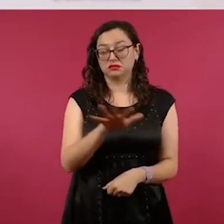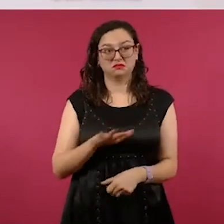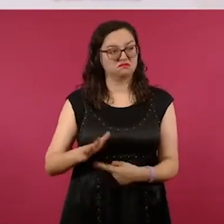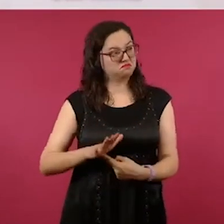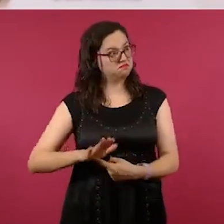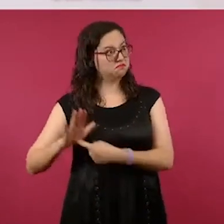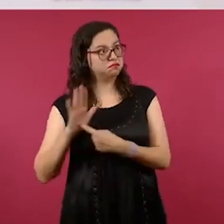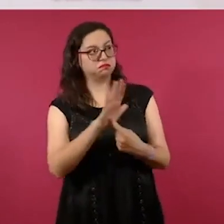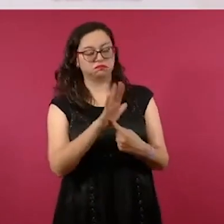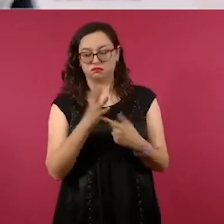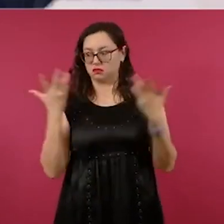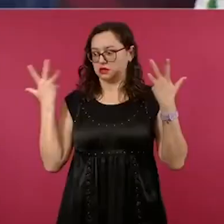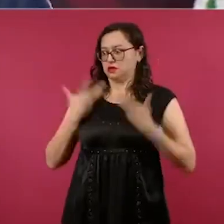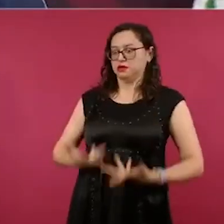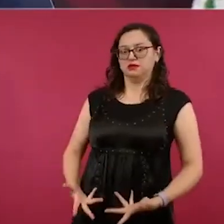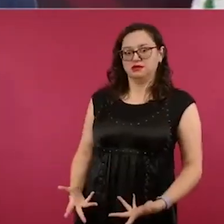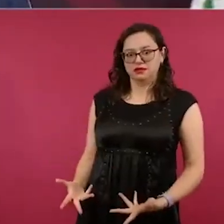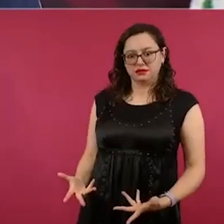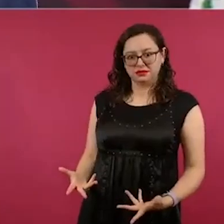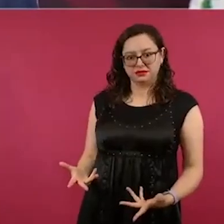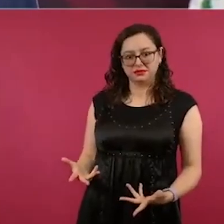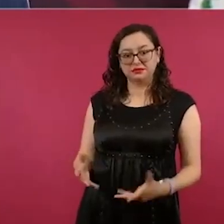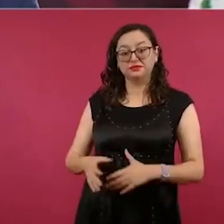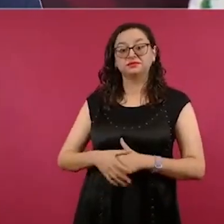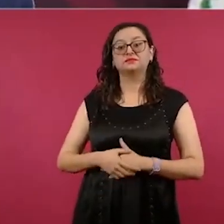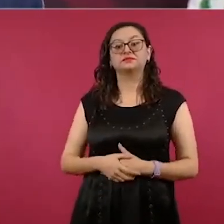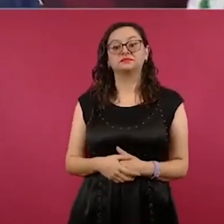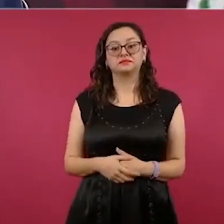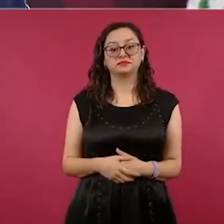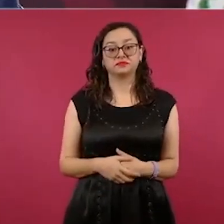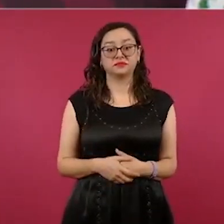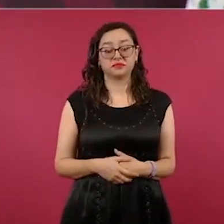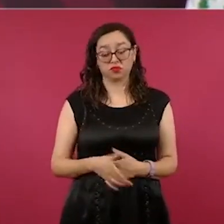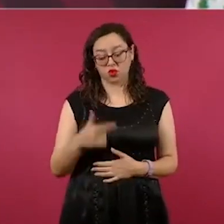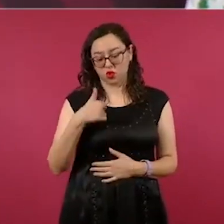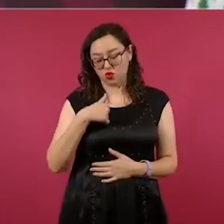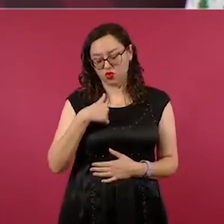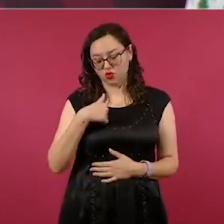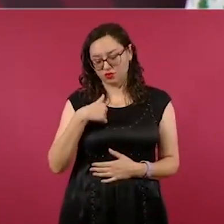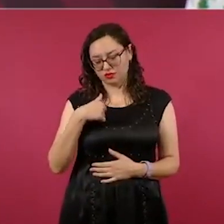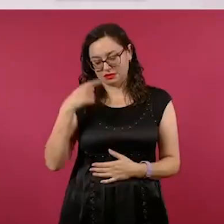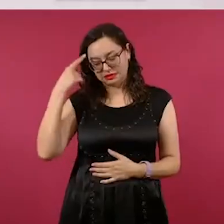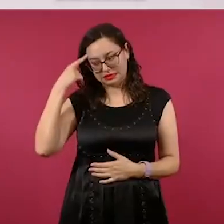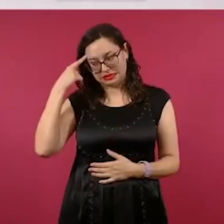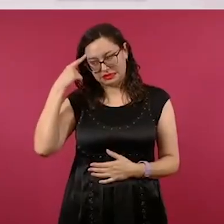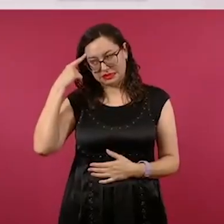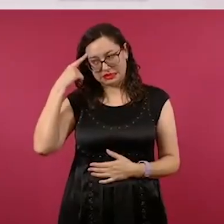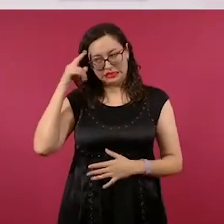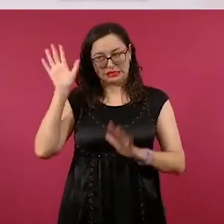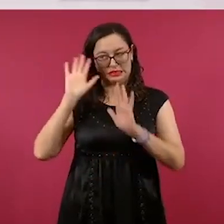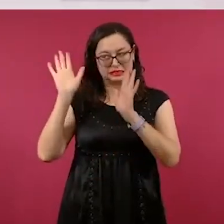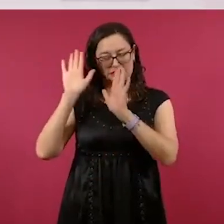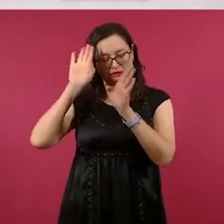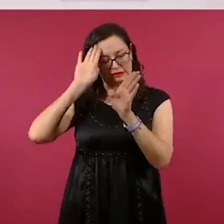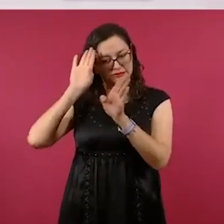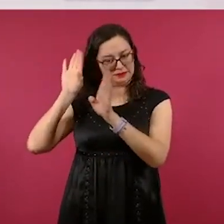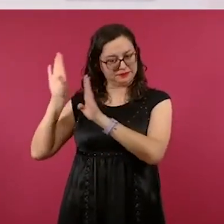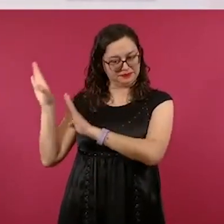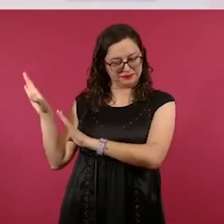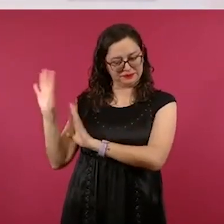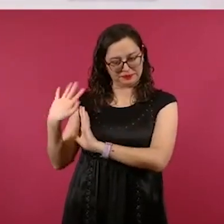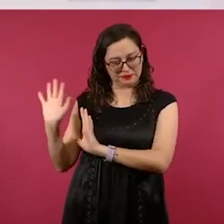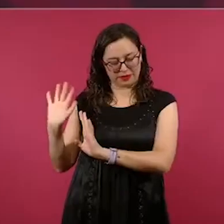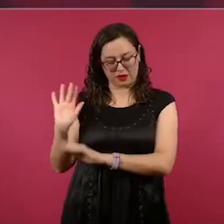Ahora, no voy a invocarlo, iba yo a decir otra cosa, mejor digo,